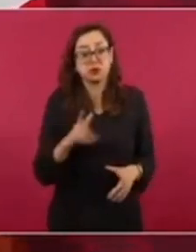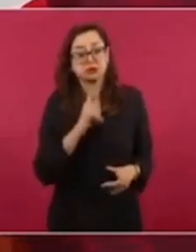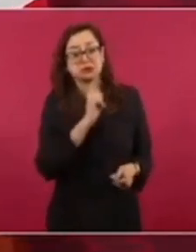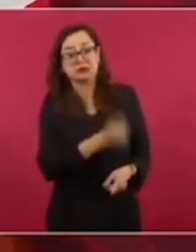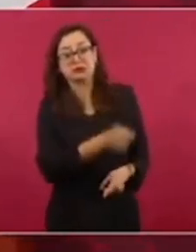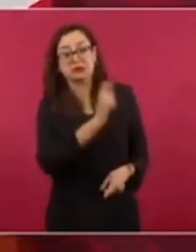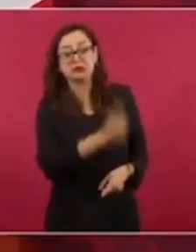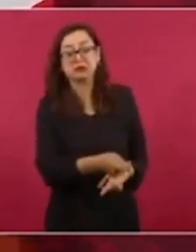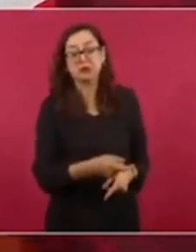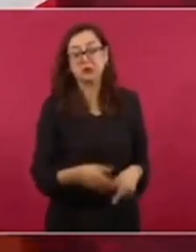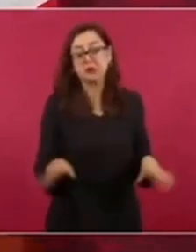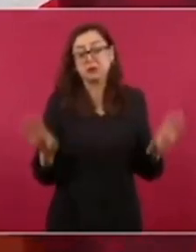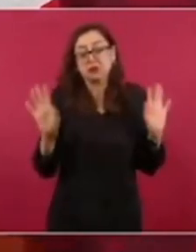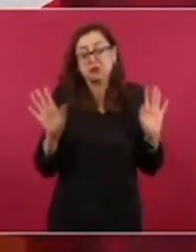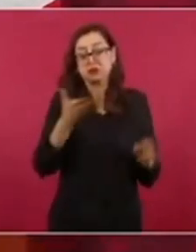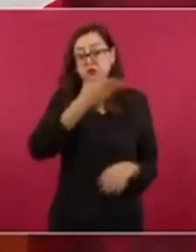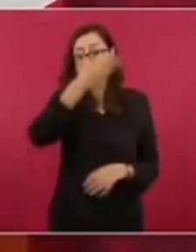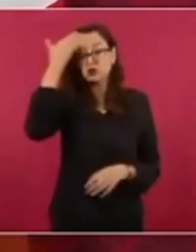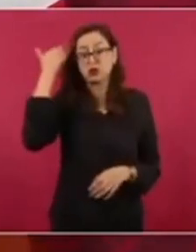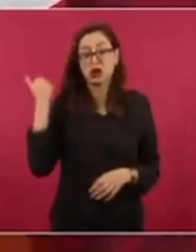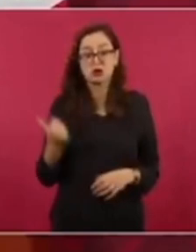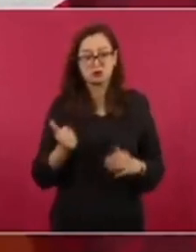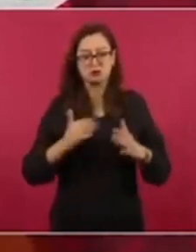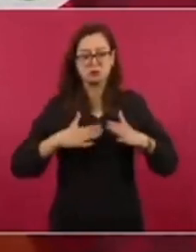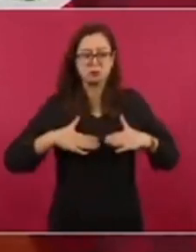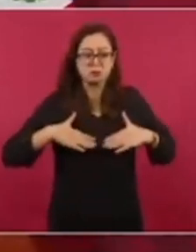que era un montaje.